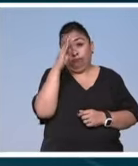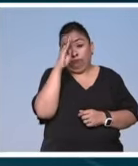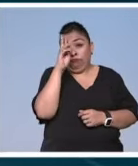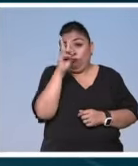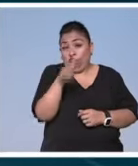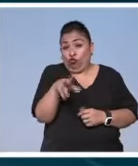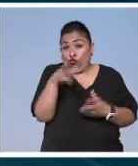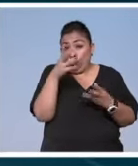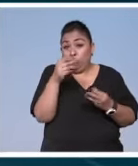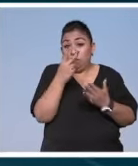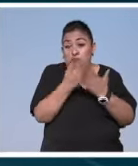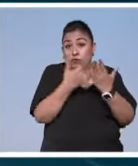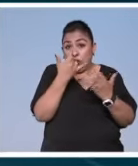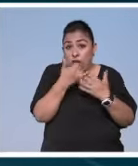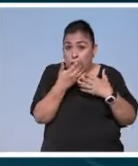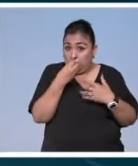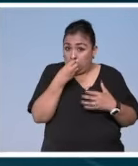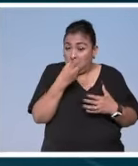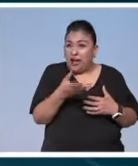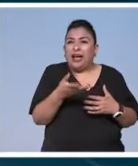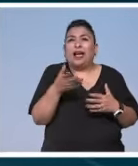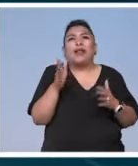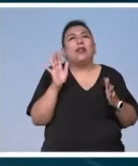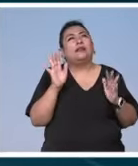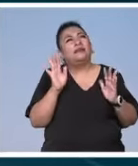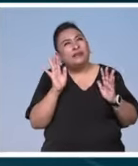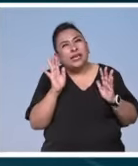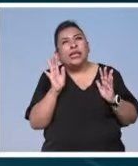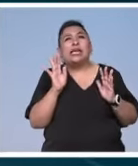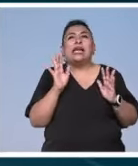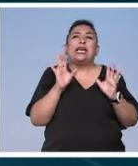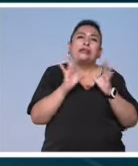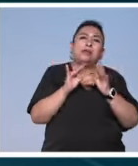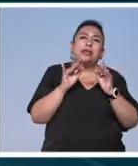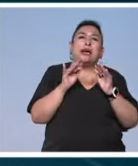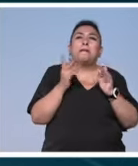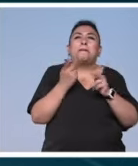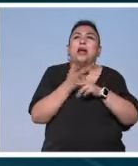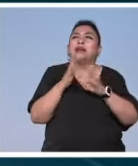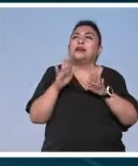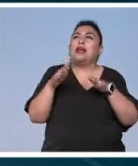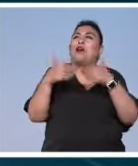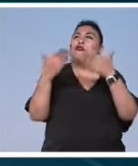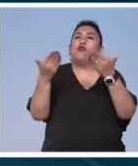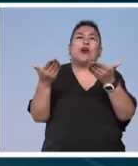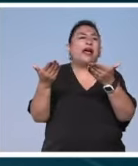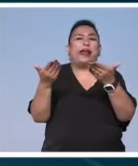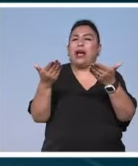riquezas en general del proyecto que más allá de estar hablando de cosas que suceden allá afuera